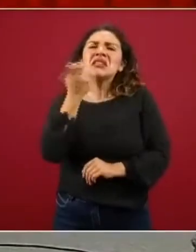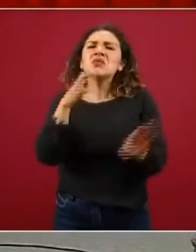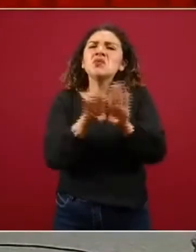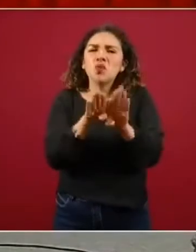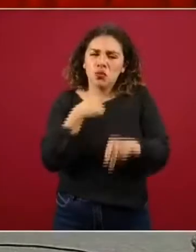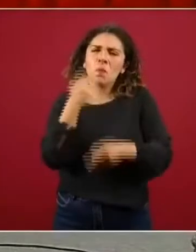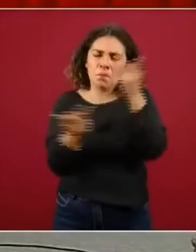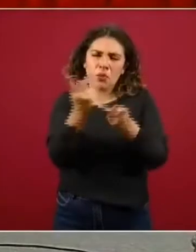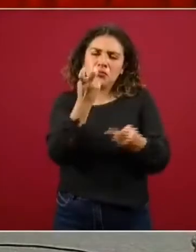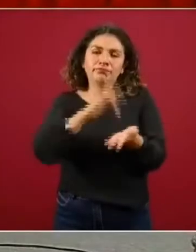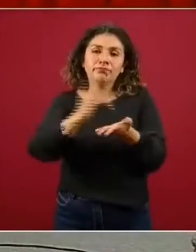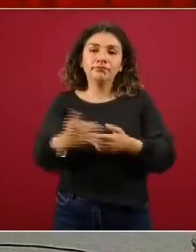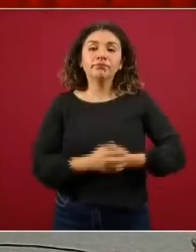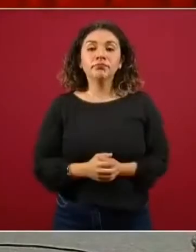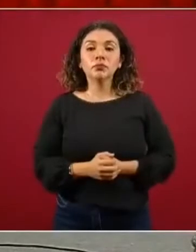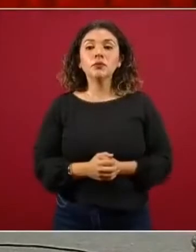preguntas muchísimas gracias